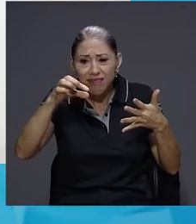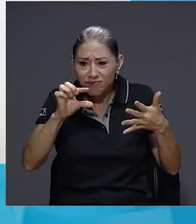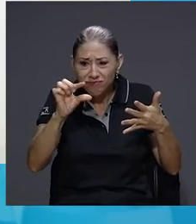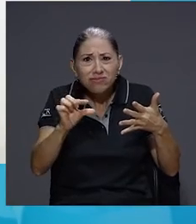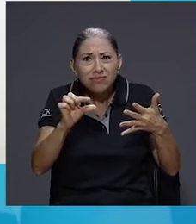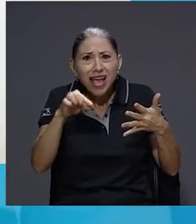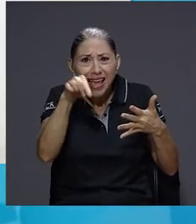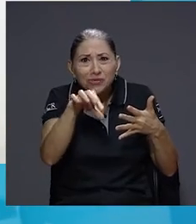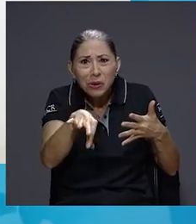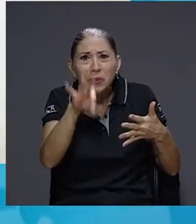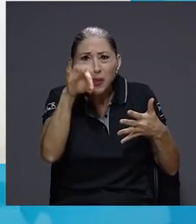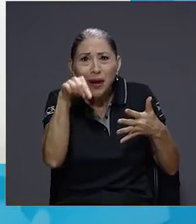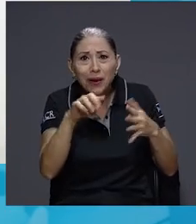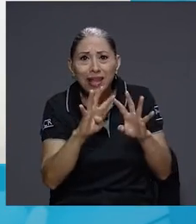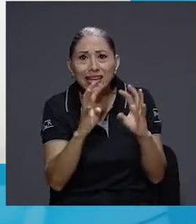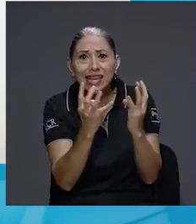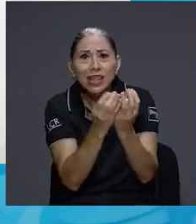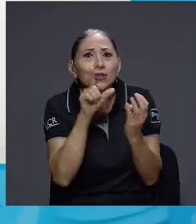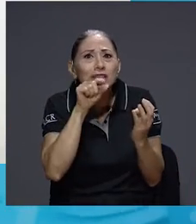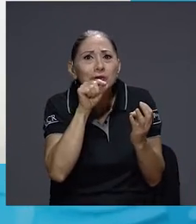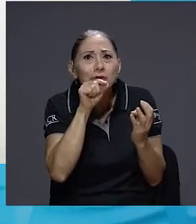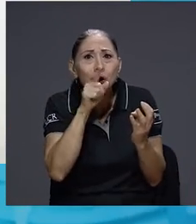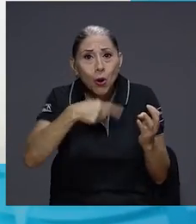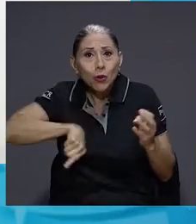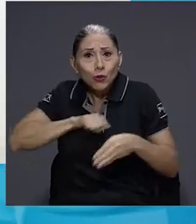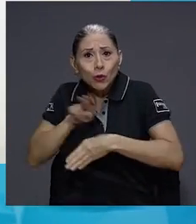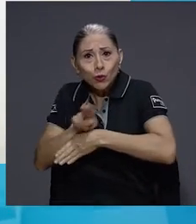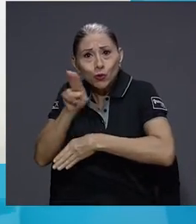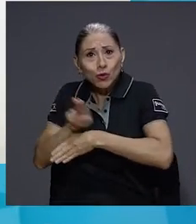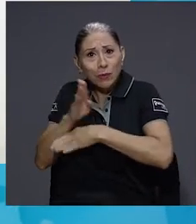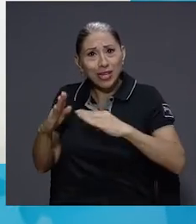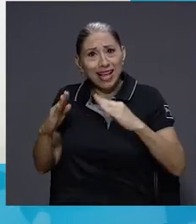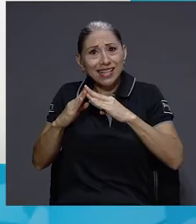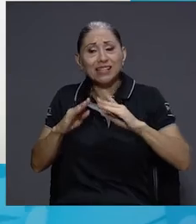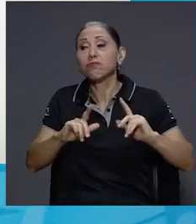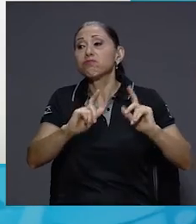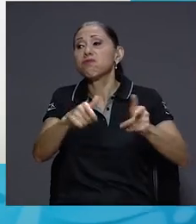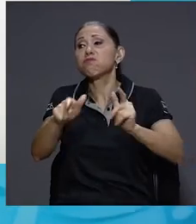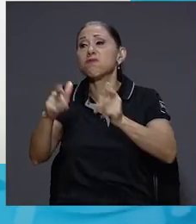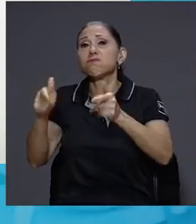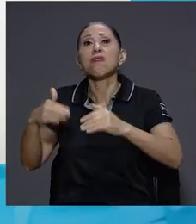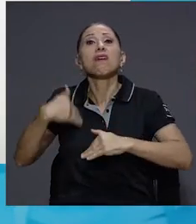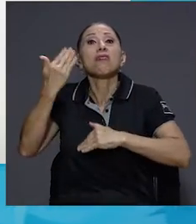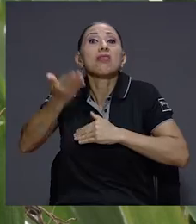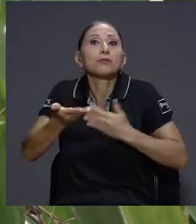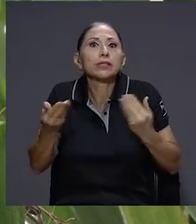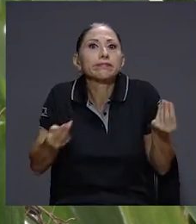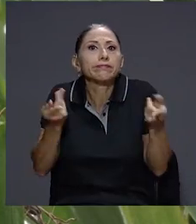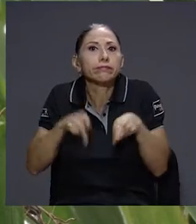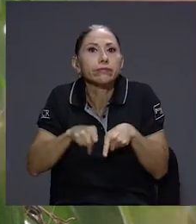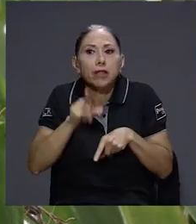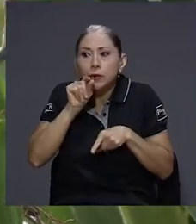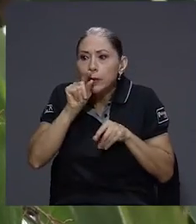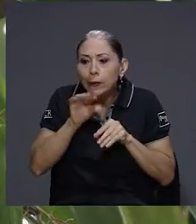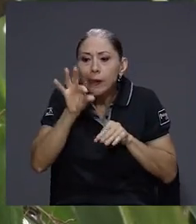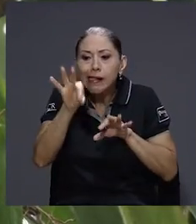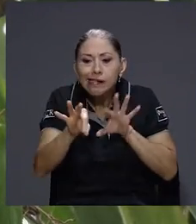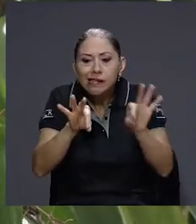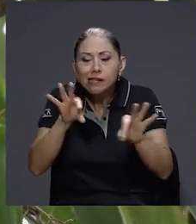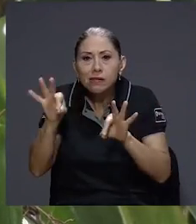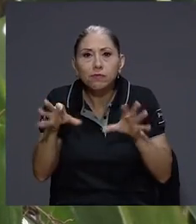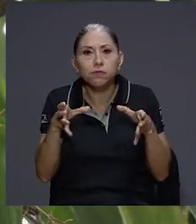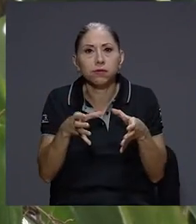normalmente en las casas y que estamos simplemente tirando a la basura y tienen repercusiones. En algunas de las muestras